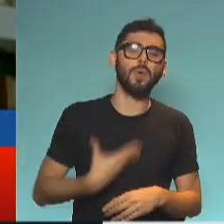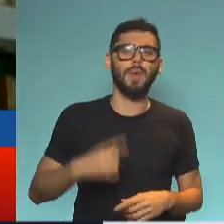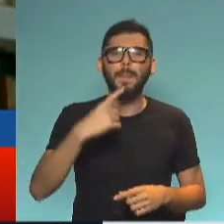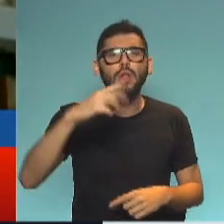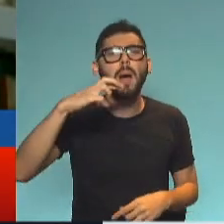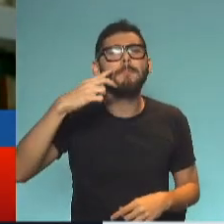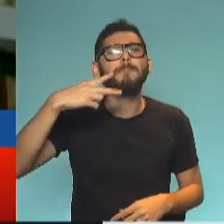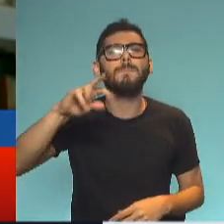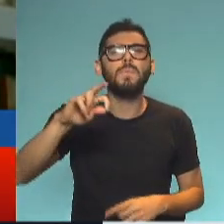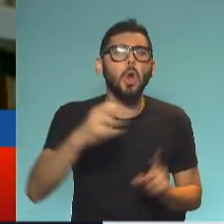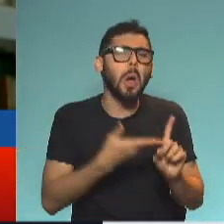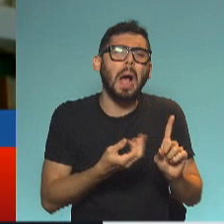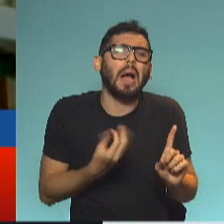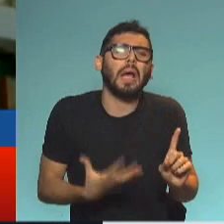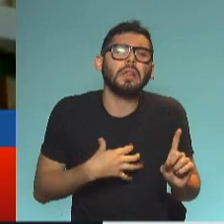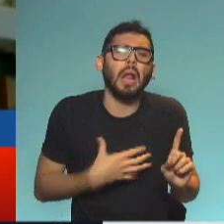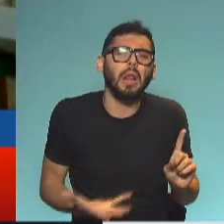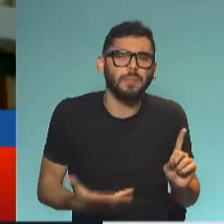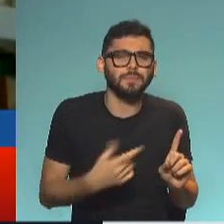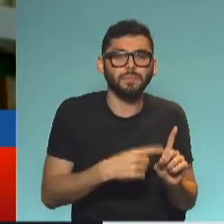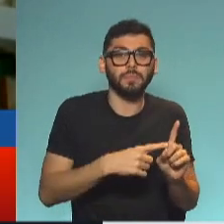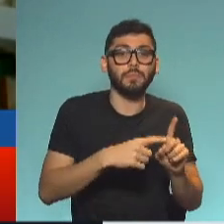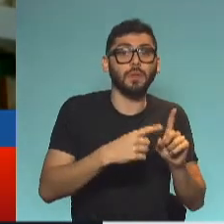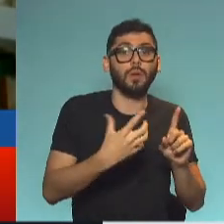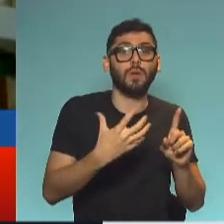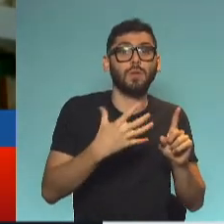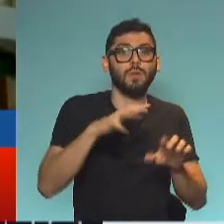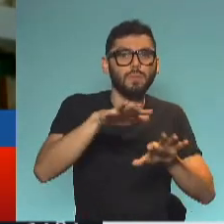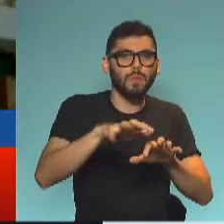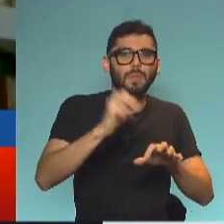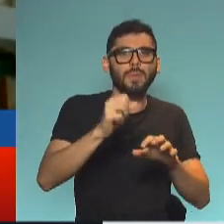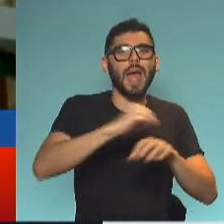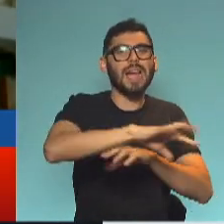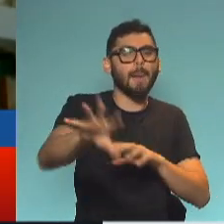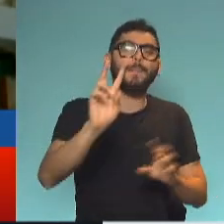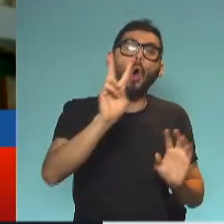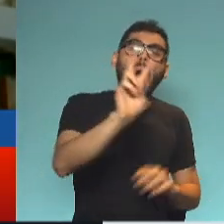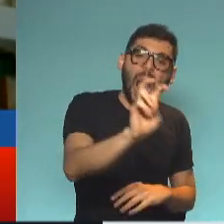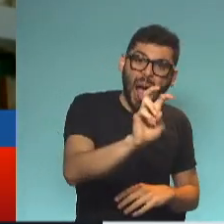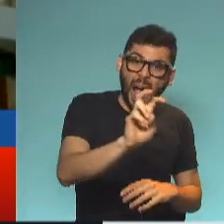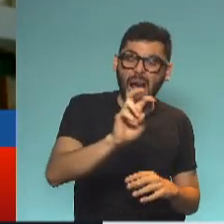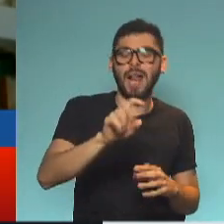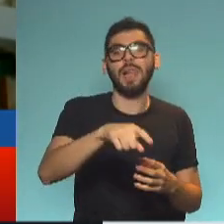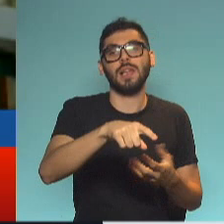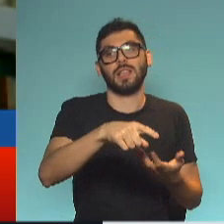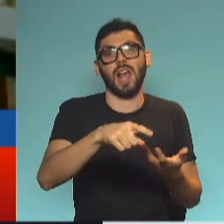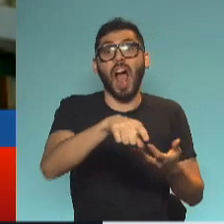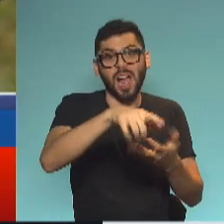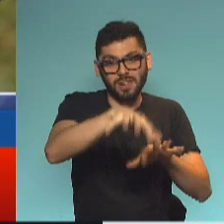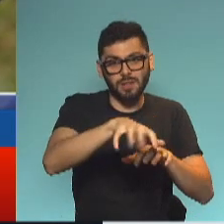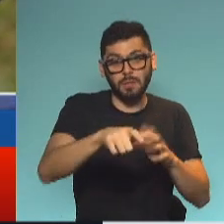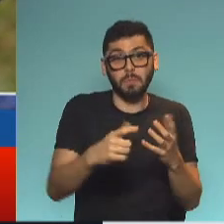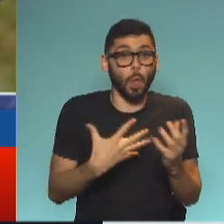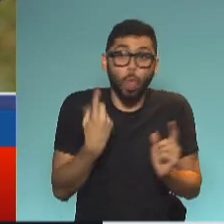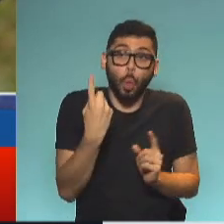Perfil de Pino es un productor, te reitero, que trabaja sobre campos alquilados, que no es dueño del campo por primera vez en la historia de la Federación Argentina,